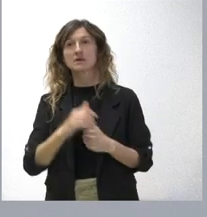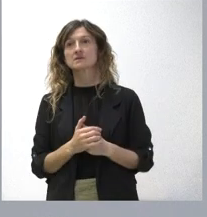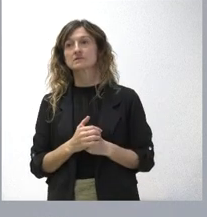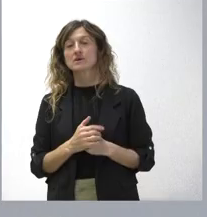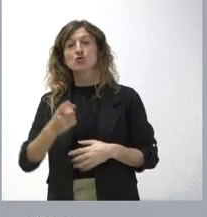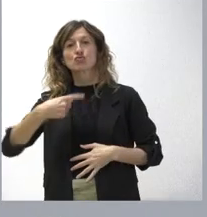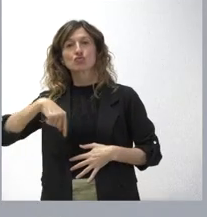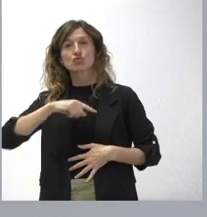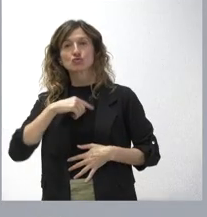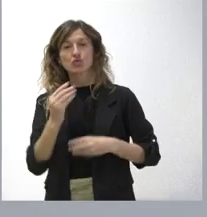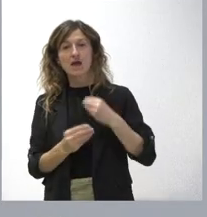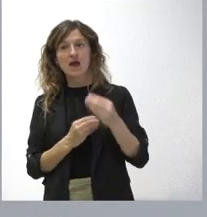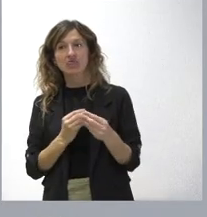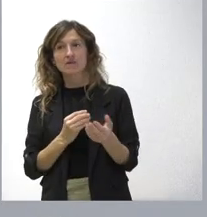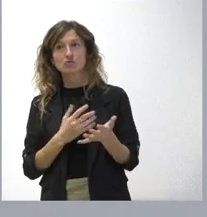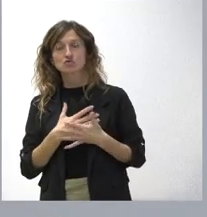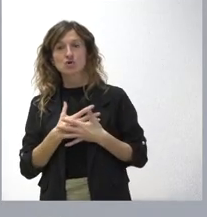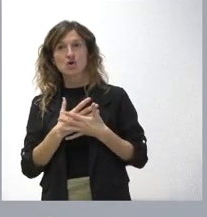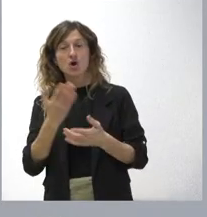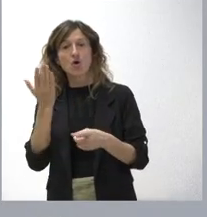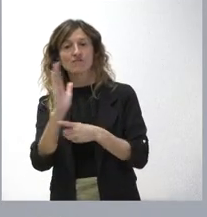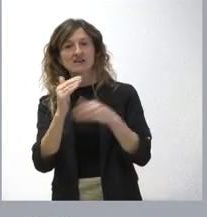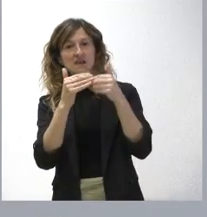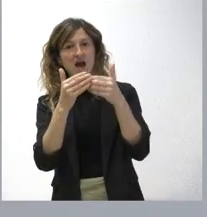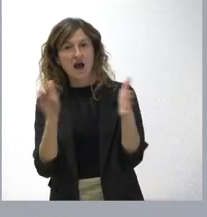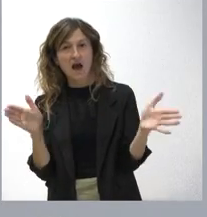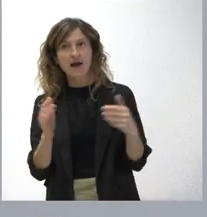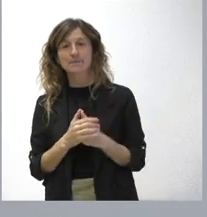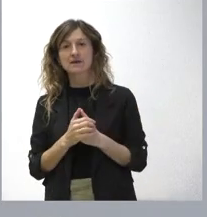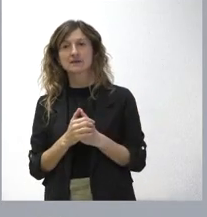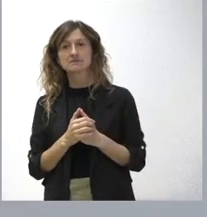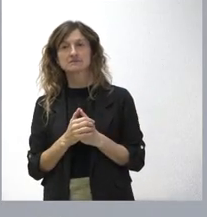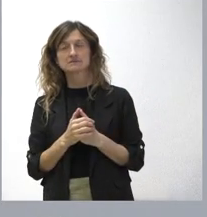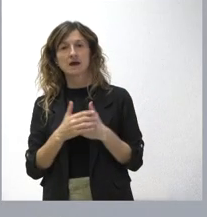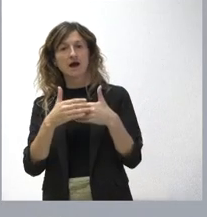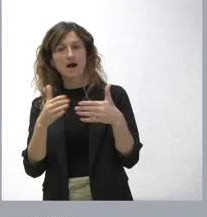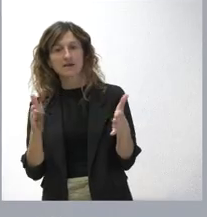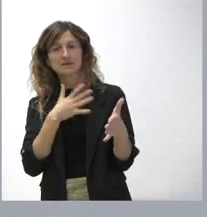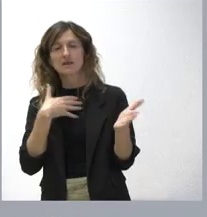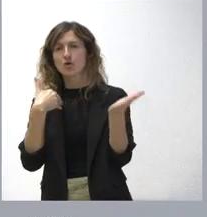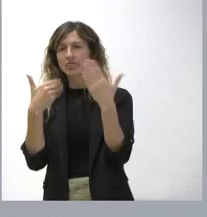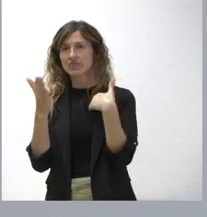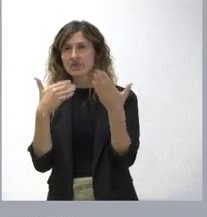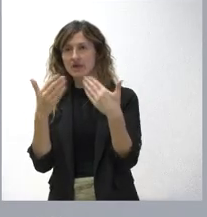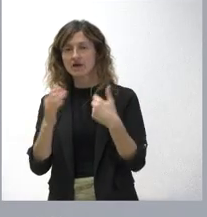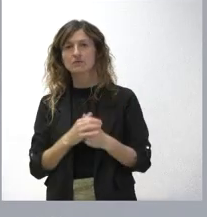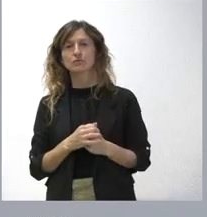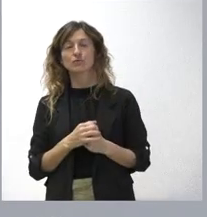a hacer nosotros? Seguimos con la oferta abierta, con la mano tendida, con la voluntad de diálogo. Yo sigo